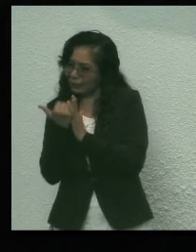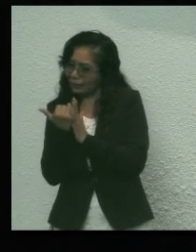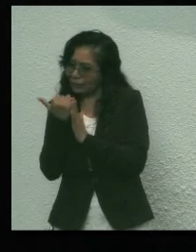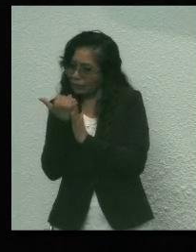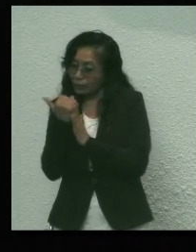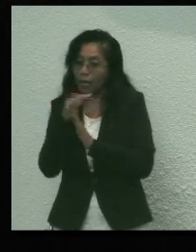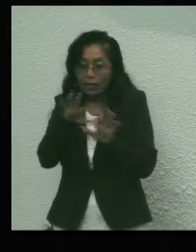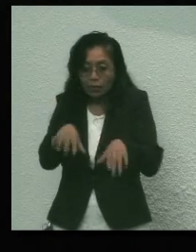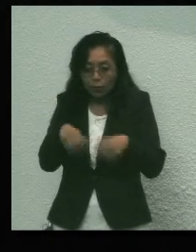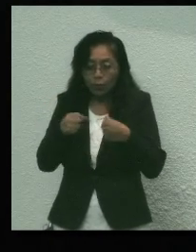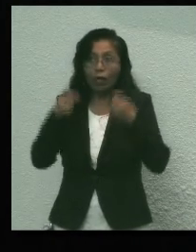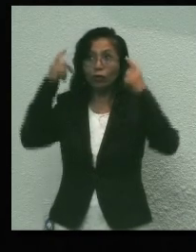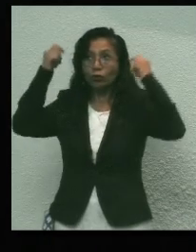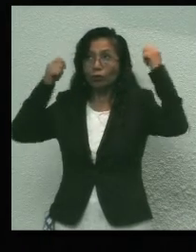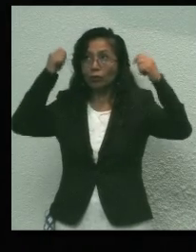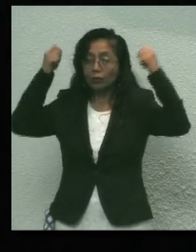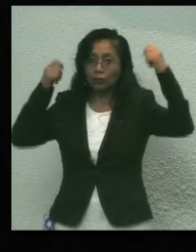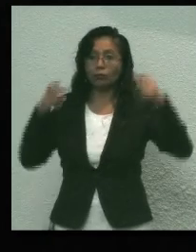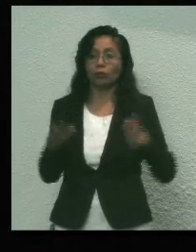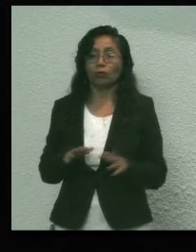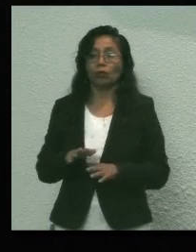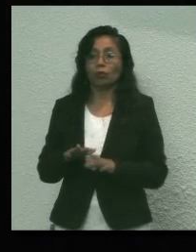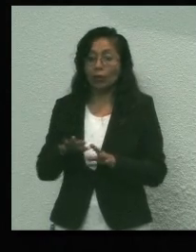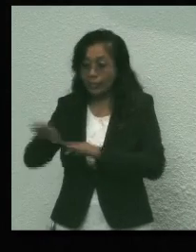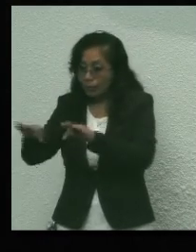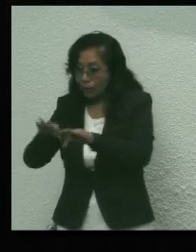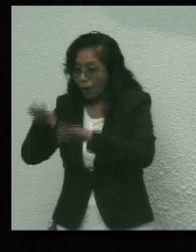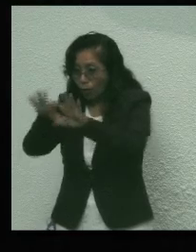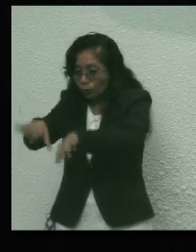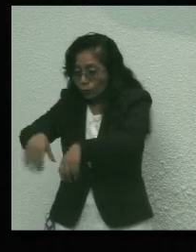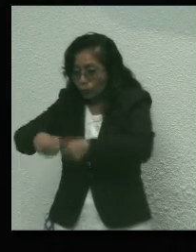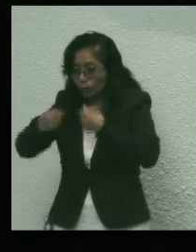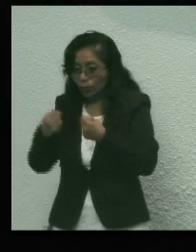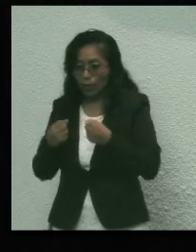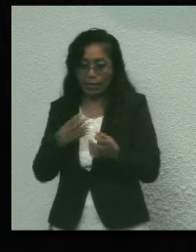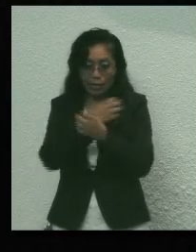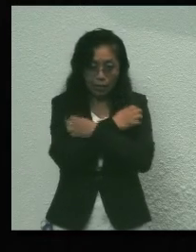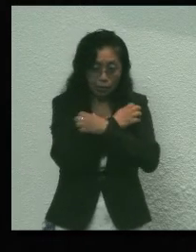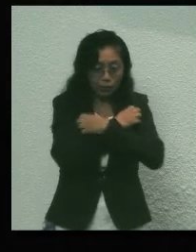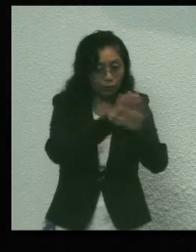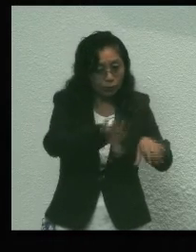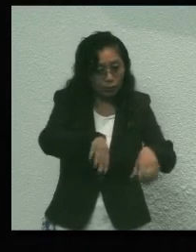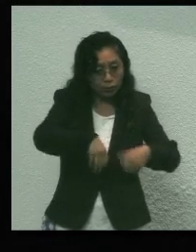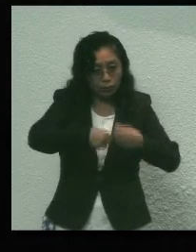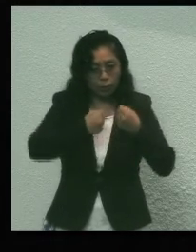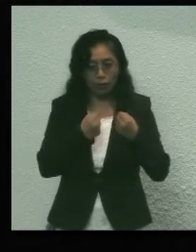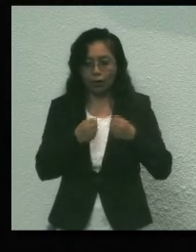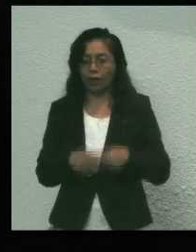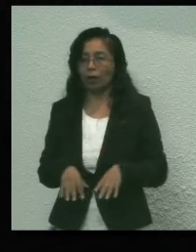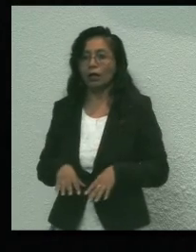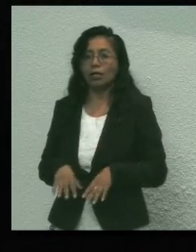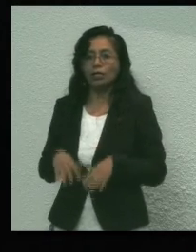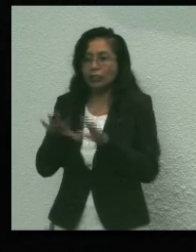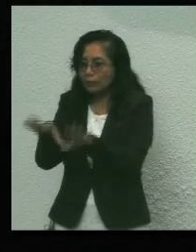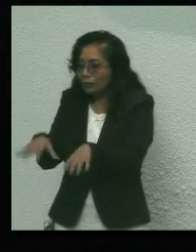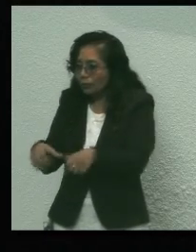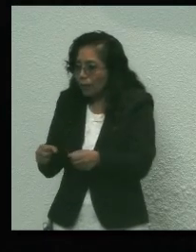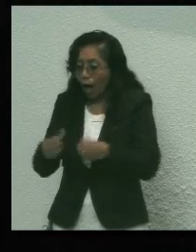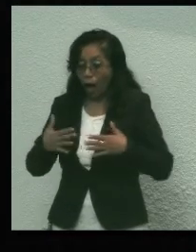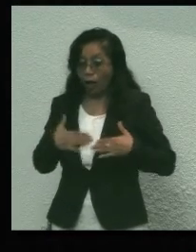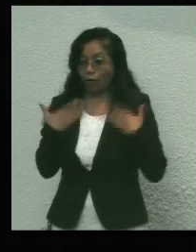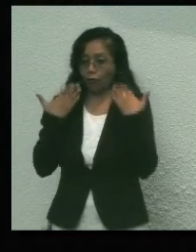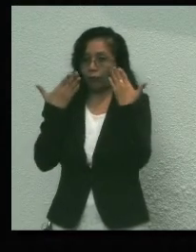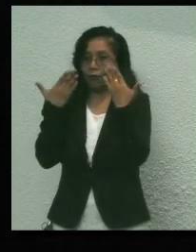turismo, recuperar la generación de empleo, recuperar la educación, recuperar pues la confianza en